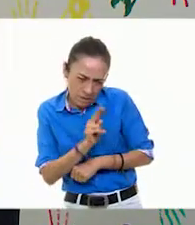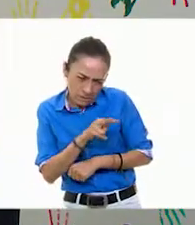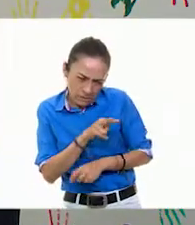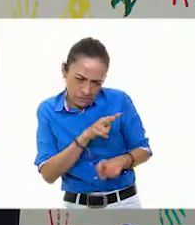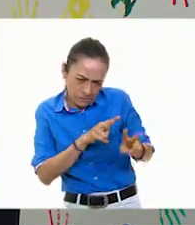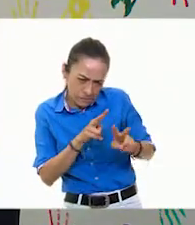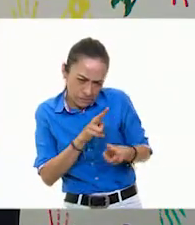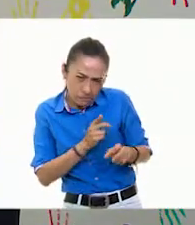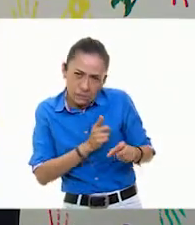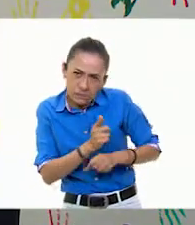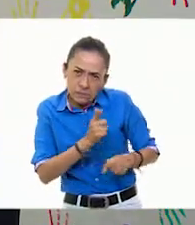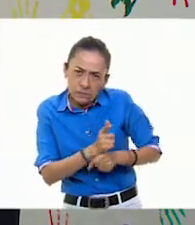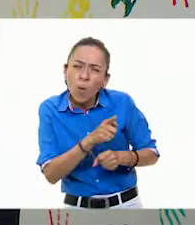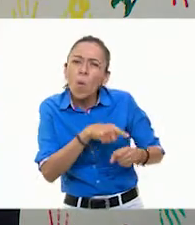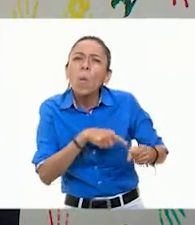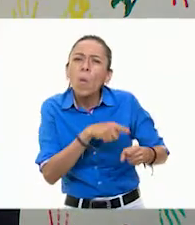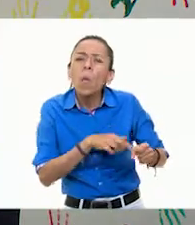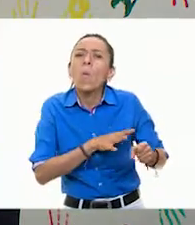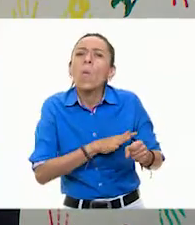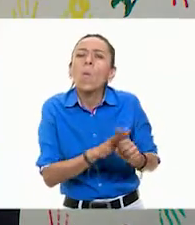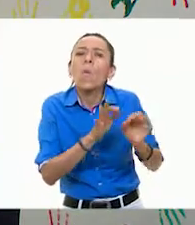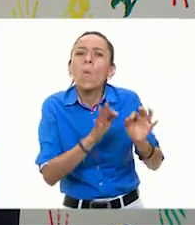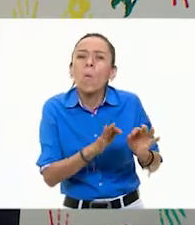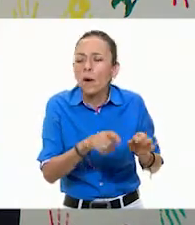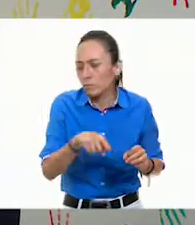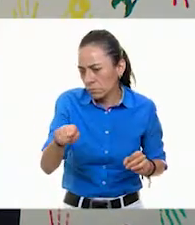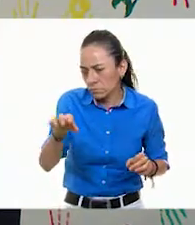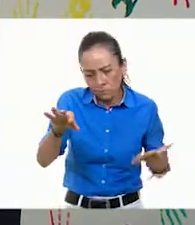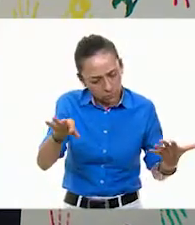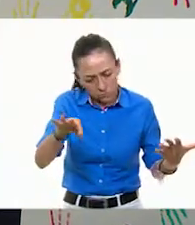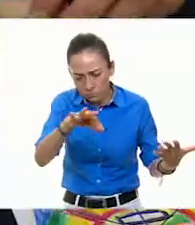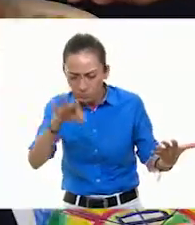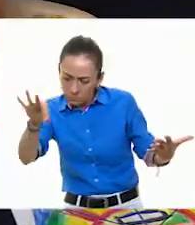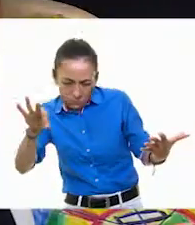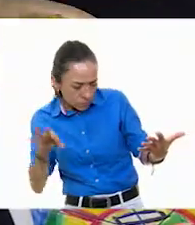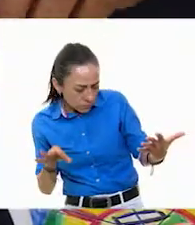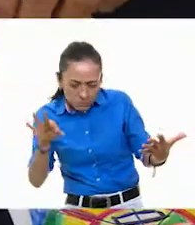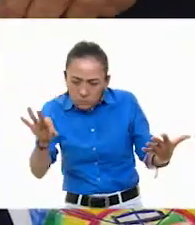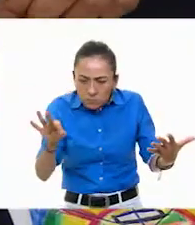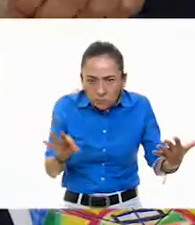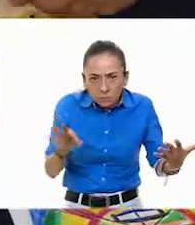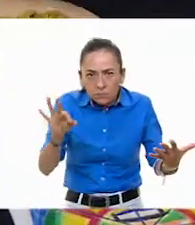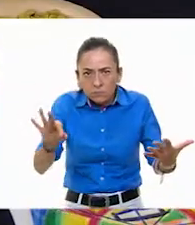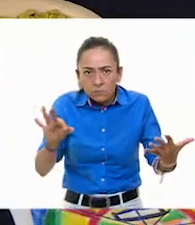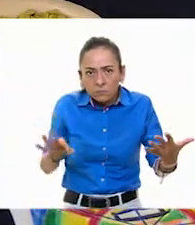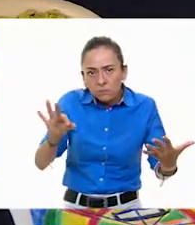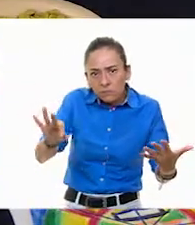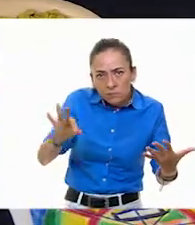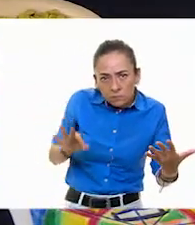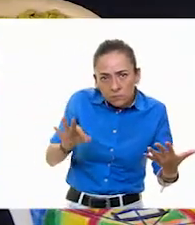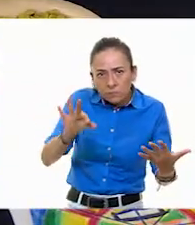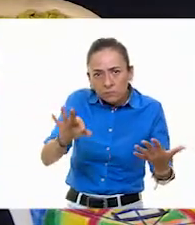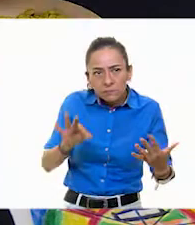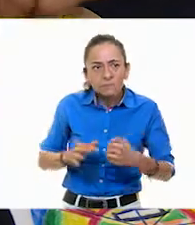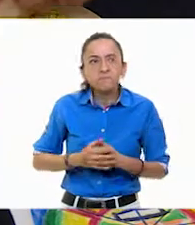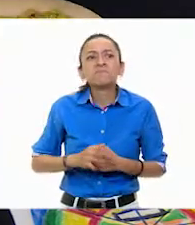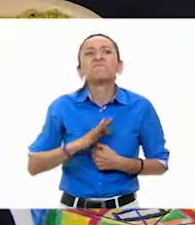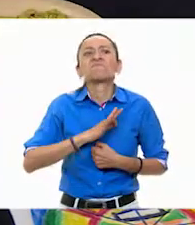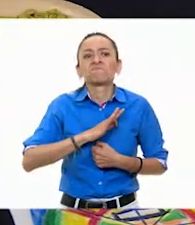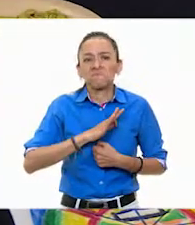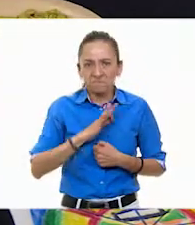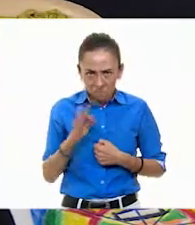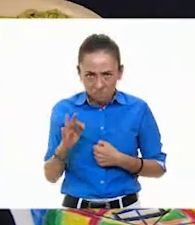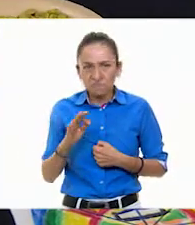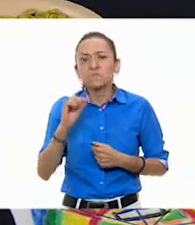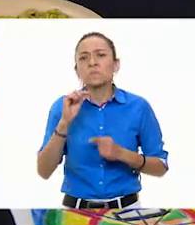y lo que yo tengo pintado para ir colocando. Entonces, se pueden colocar para ir mayor una hilera de ellas.